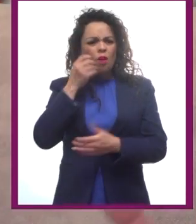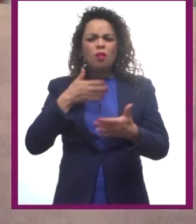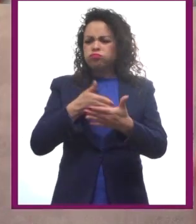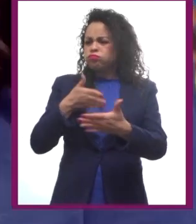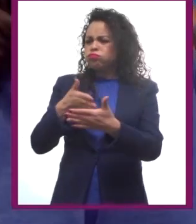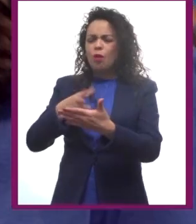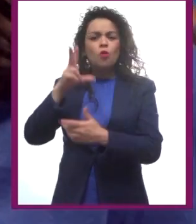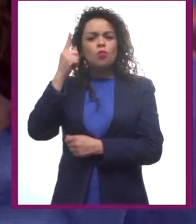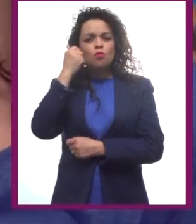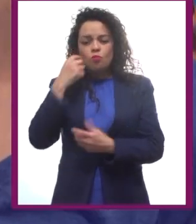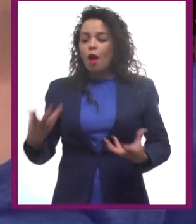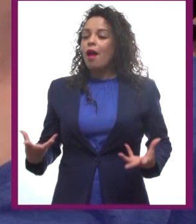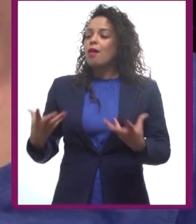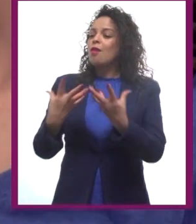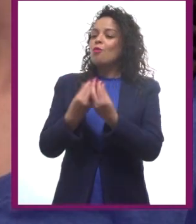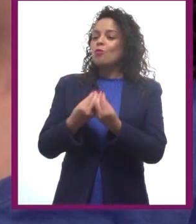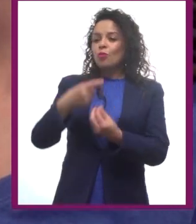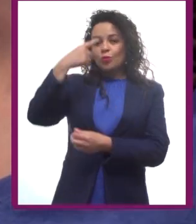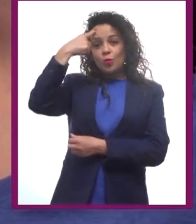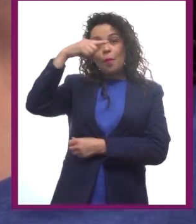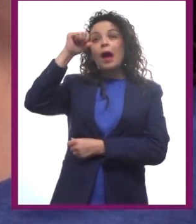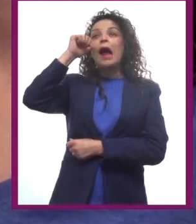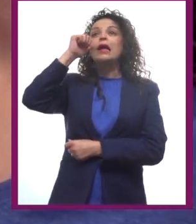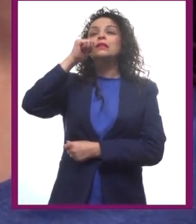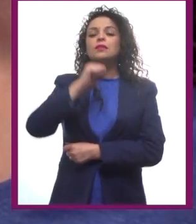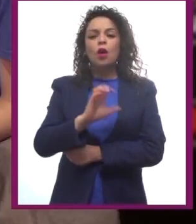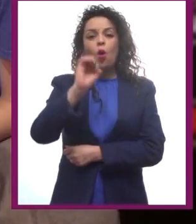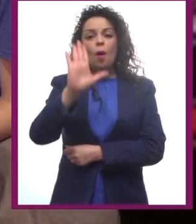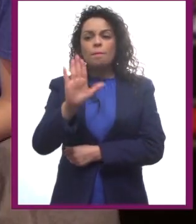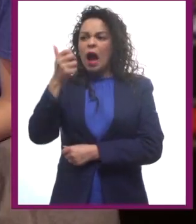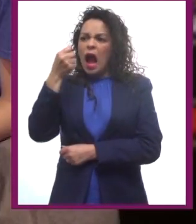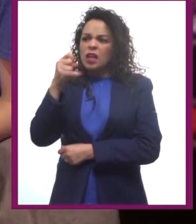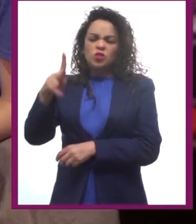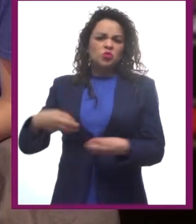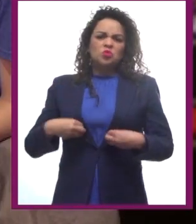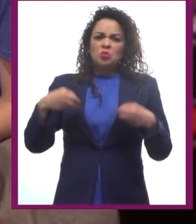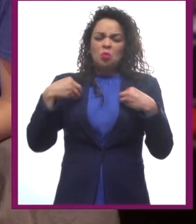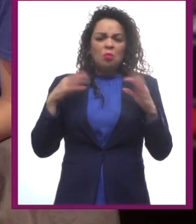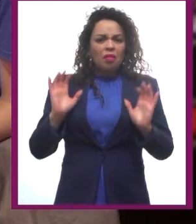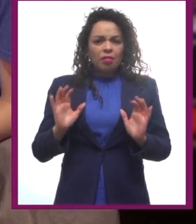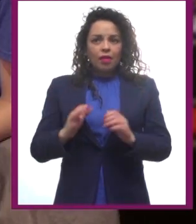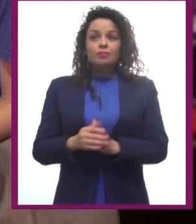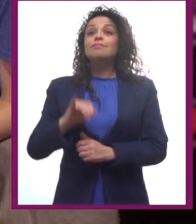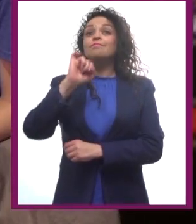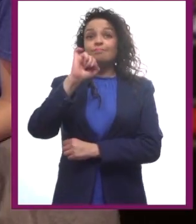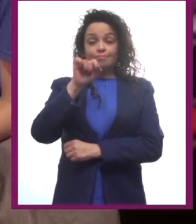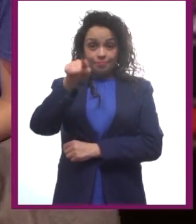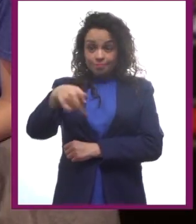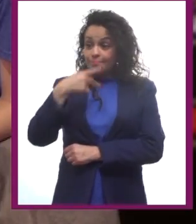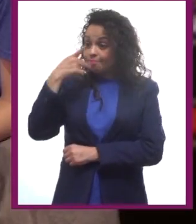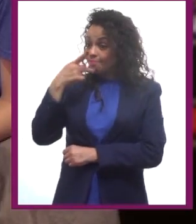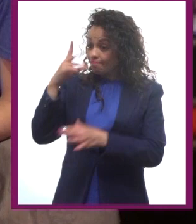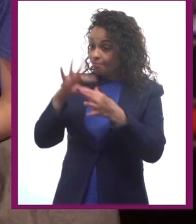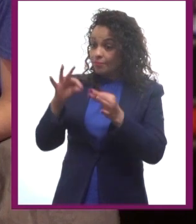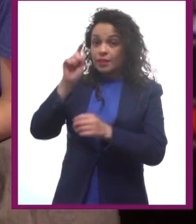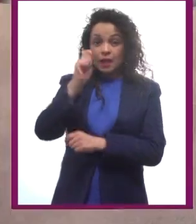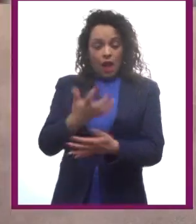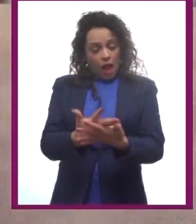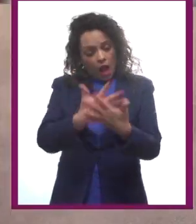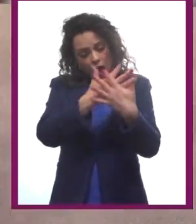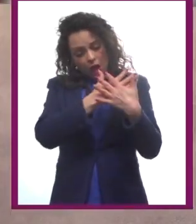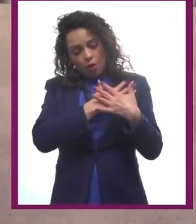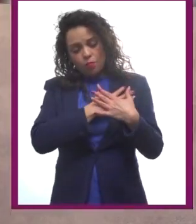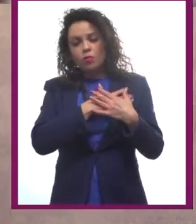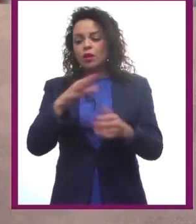que en su mundo siempre viven para que los separen. Como usted habló de romance, tomemos la historia